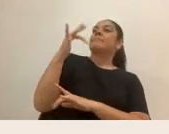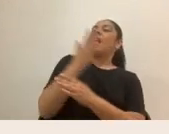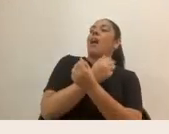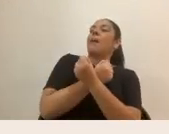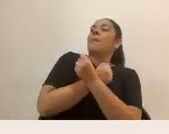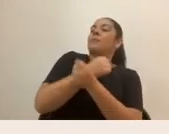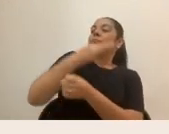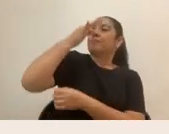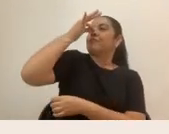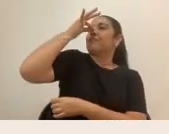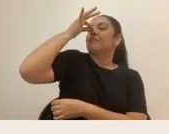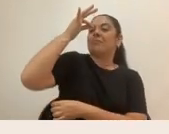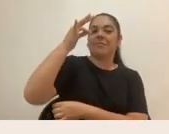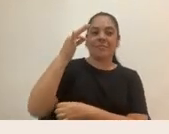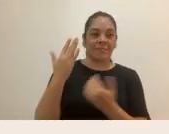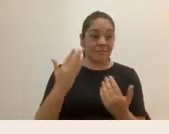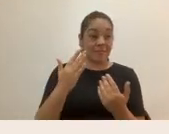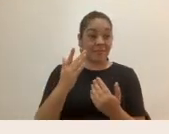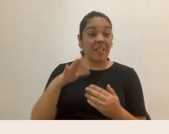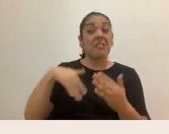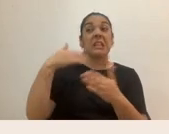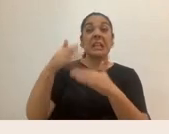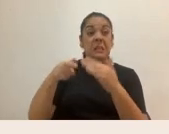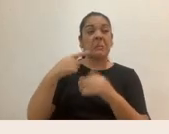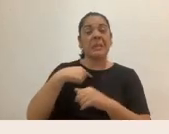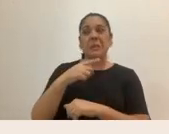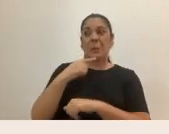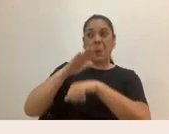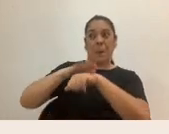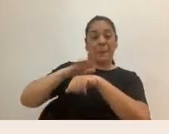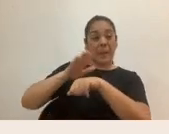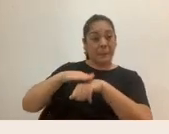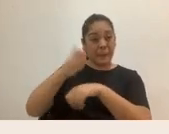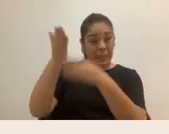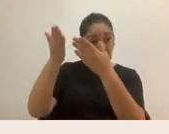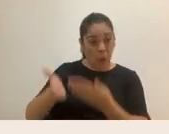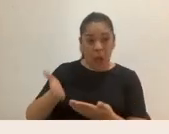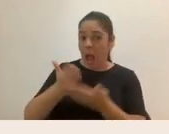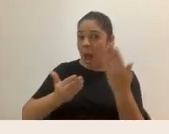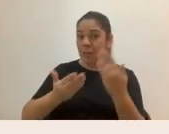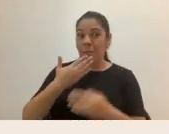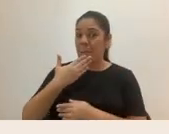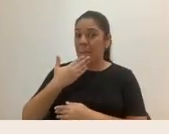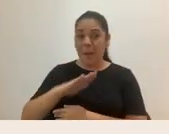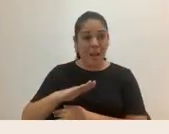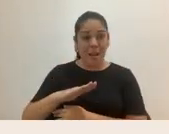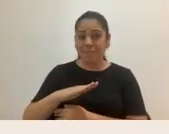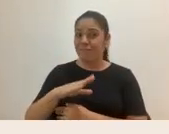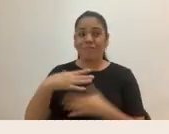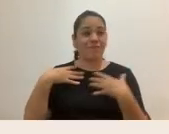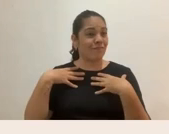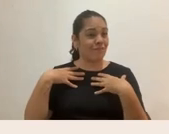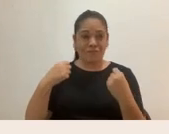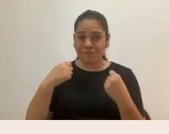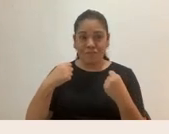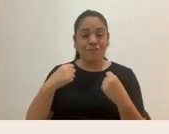hace que se permitan cosas que no son, que no son buenas. Se permitan cosas que no son sanas. Se mantengan